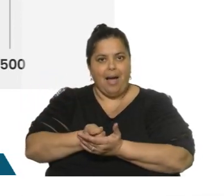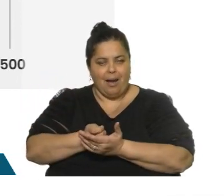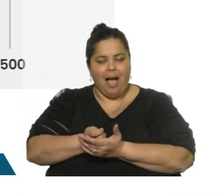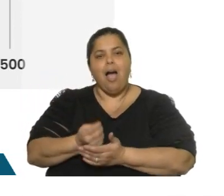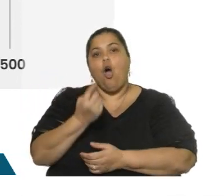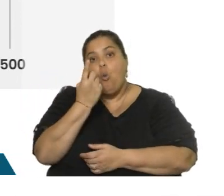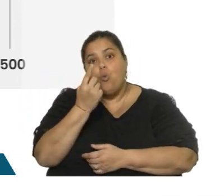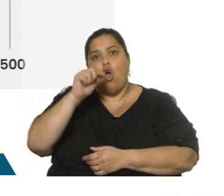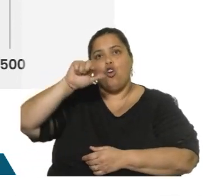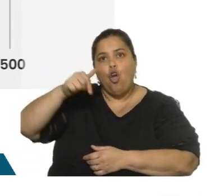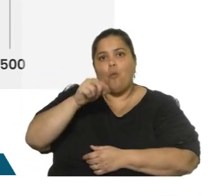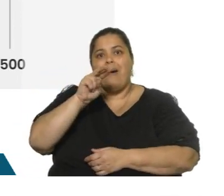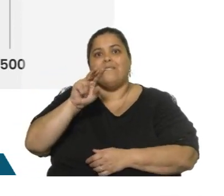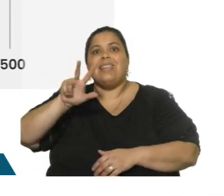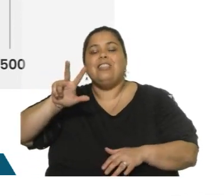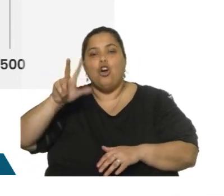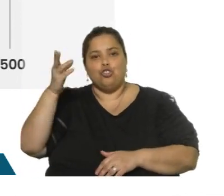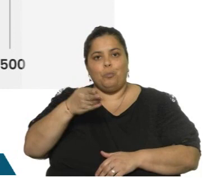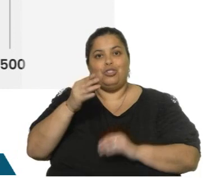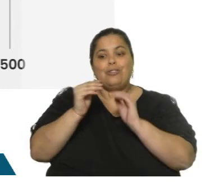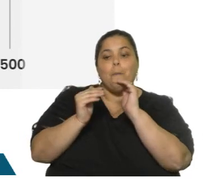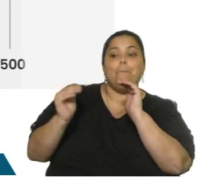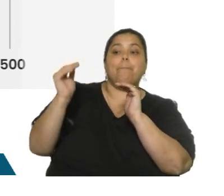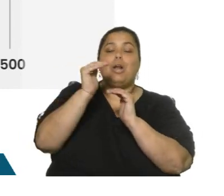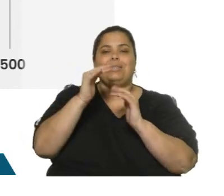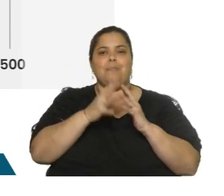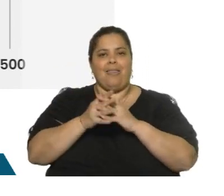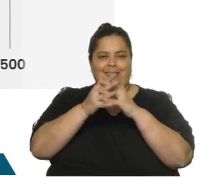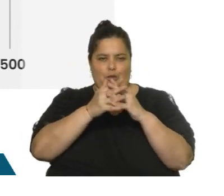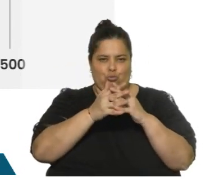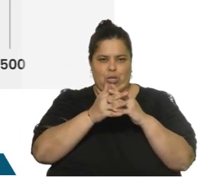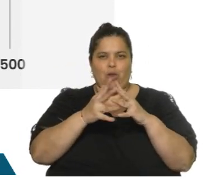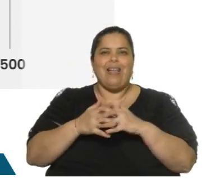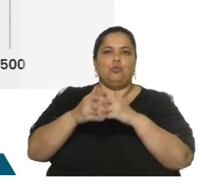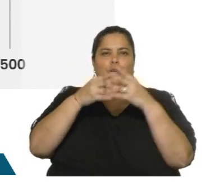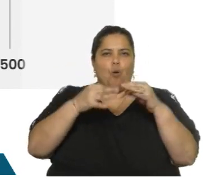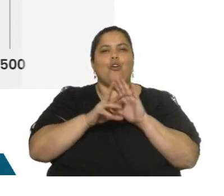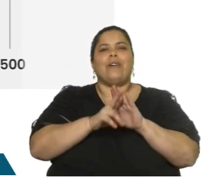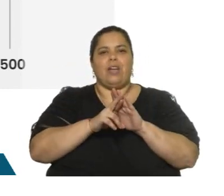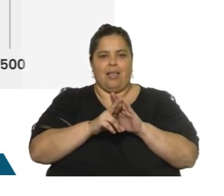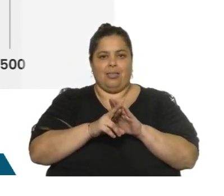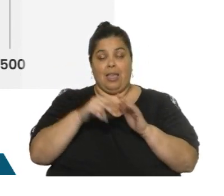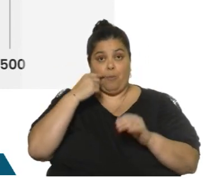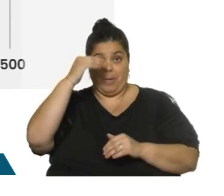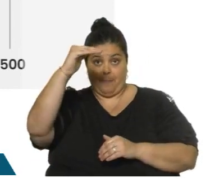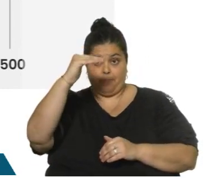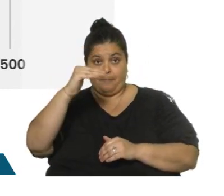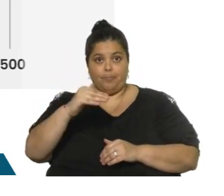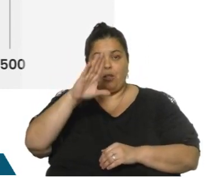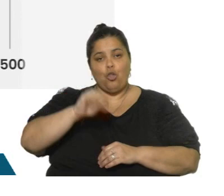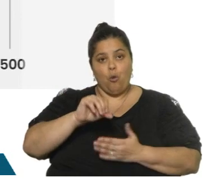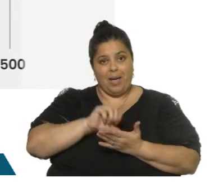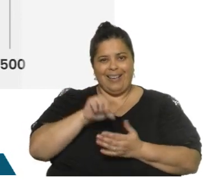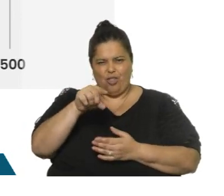.28% por encima del de Estados Unidos, que es el de referencia. Y allí está la comparación, como vemos, los demás países. Son datos de ayer